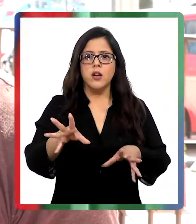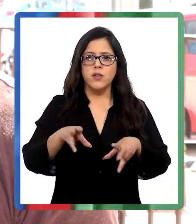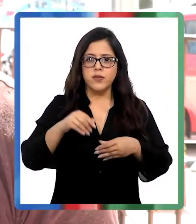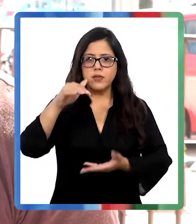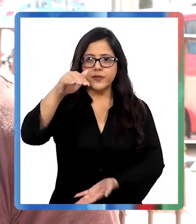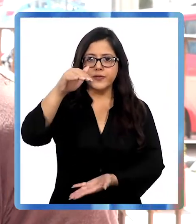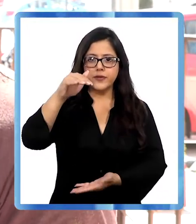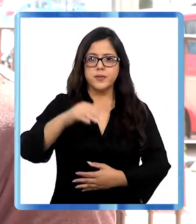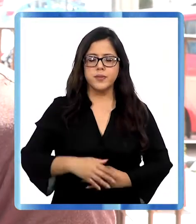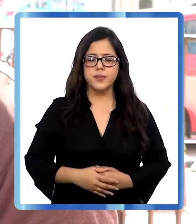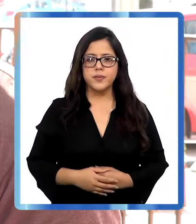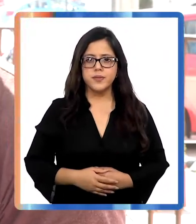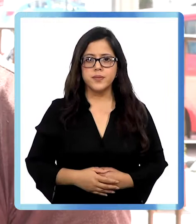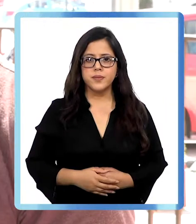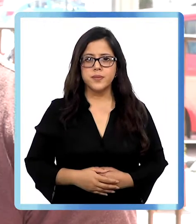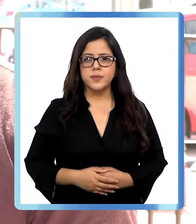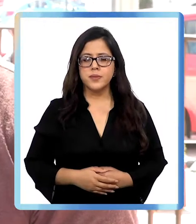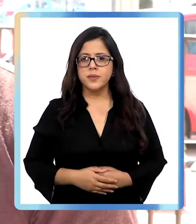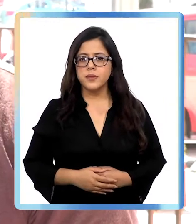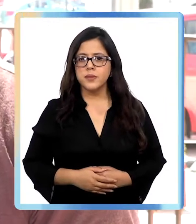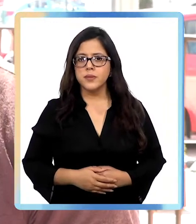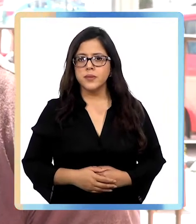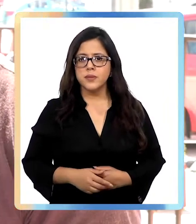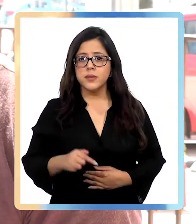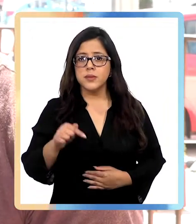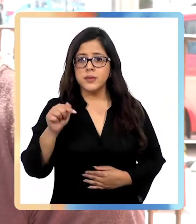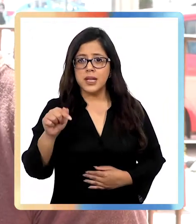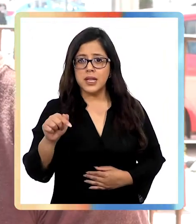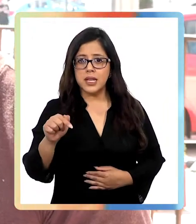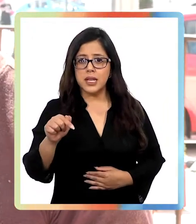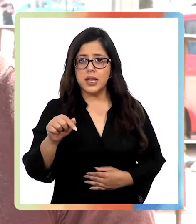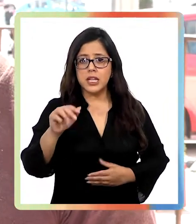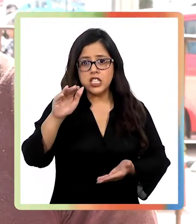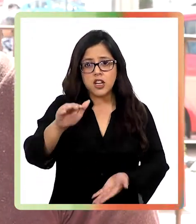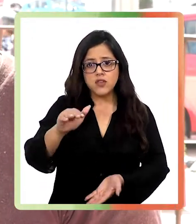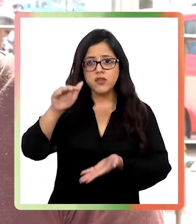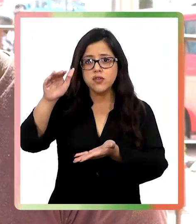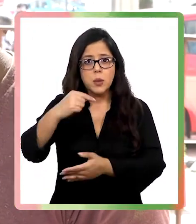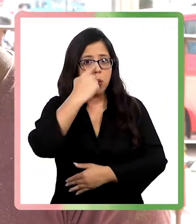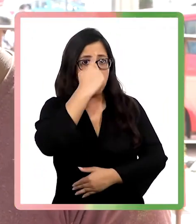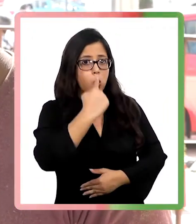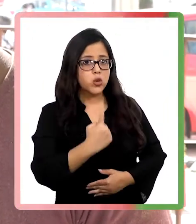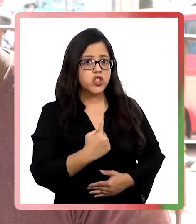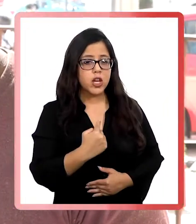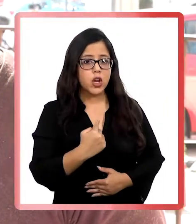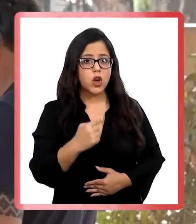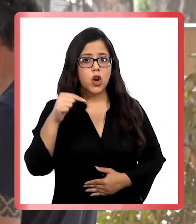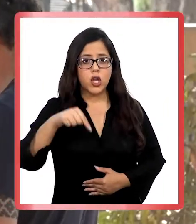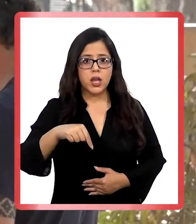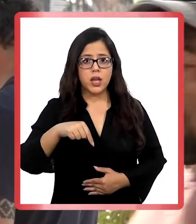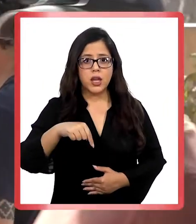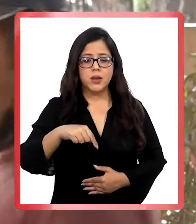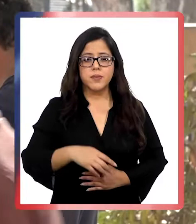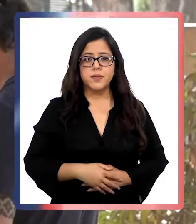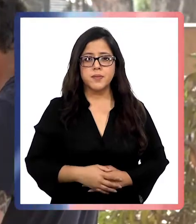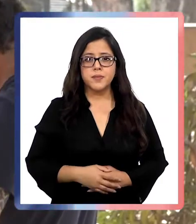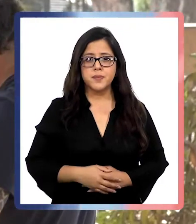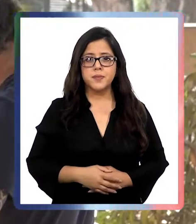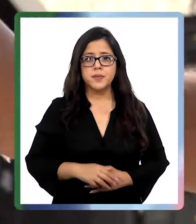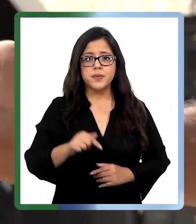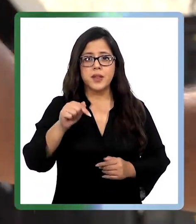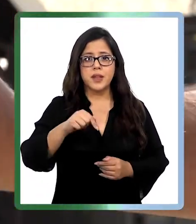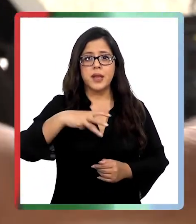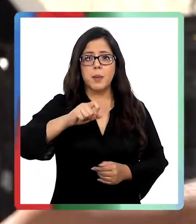esta pieza a batallar, la cual va a ir después puesta en el fronte del museo de acá de la ciudad de Penco. Un